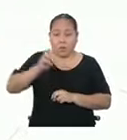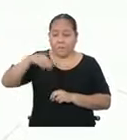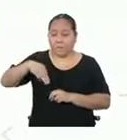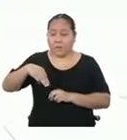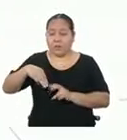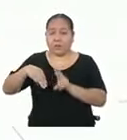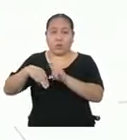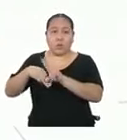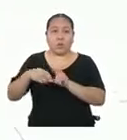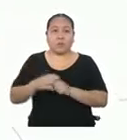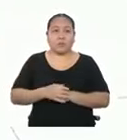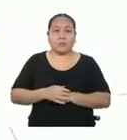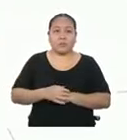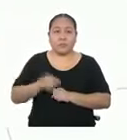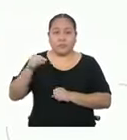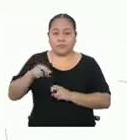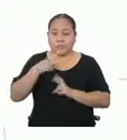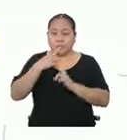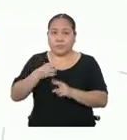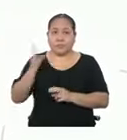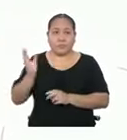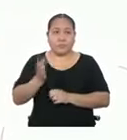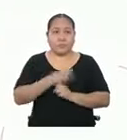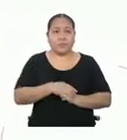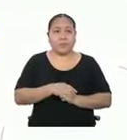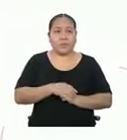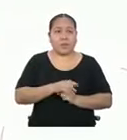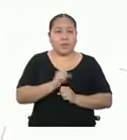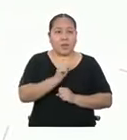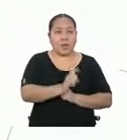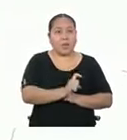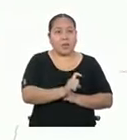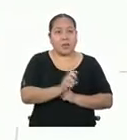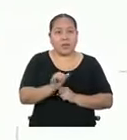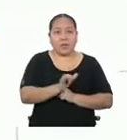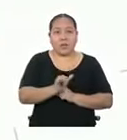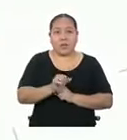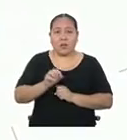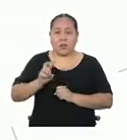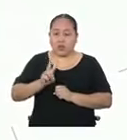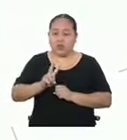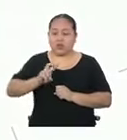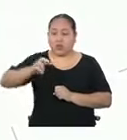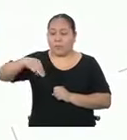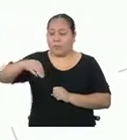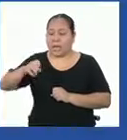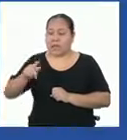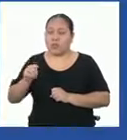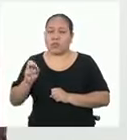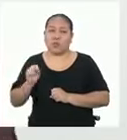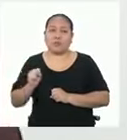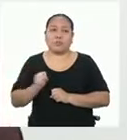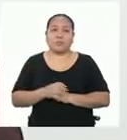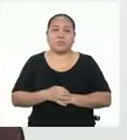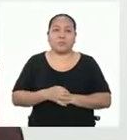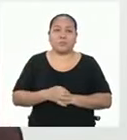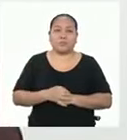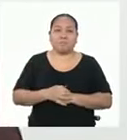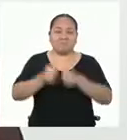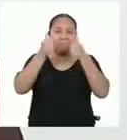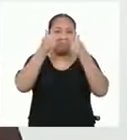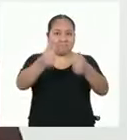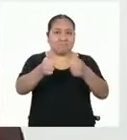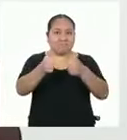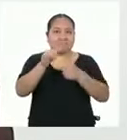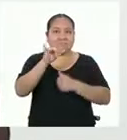cuadrados. Efectuando la operación, resulta que X es igual a dos metros. ¡Eres